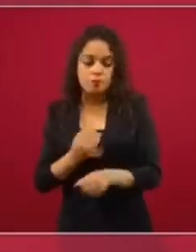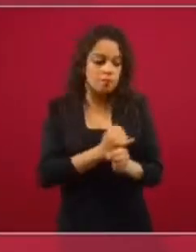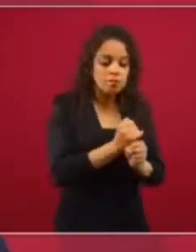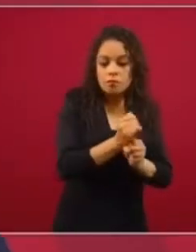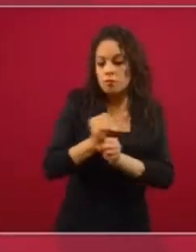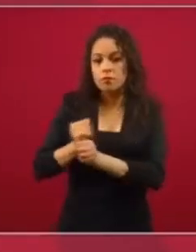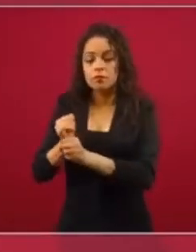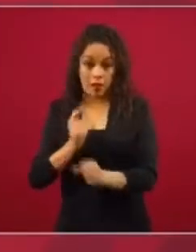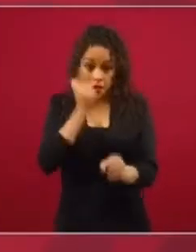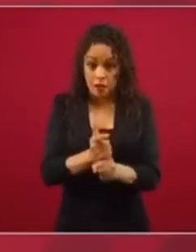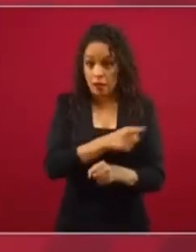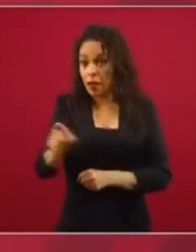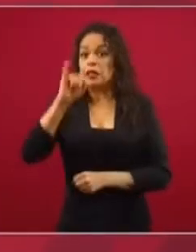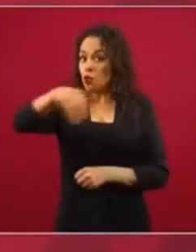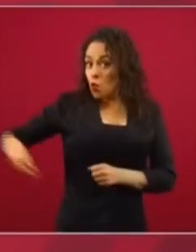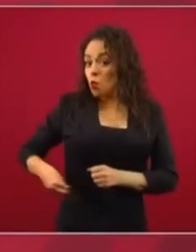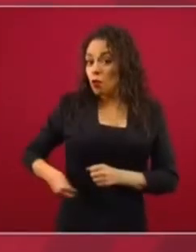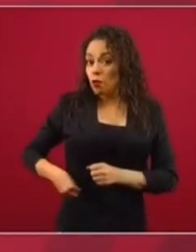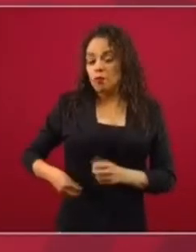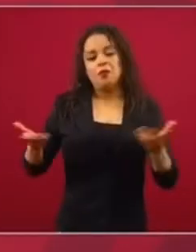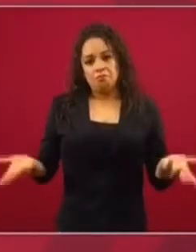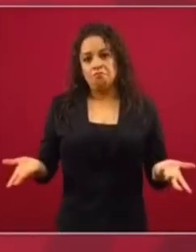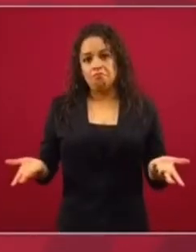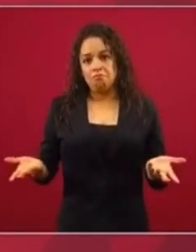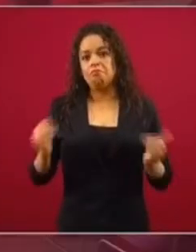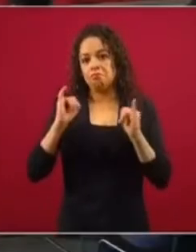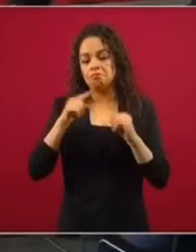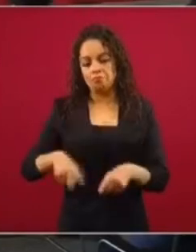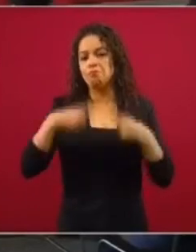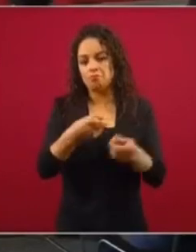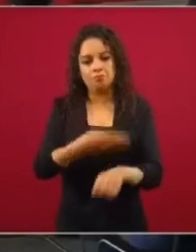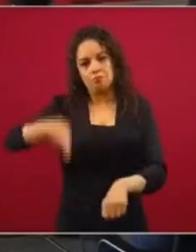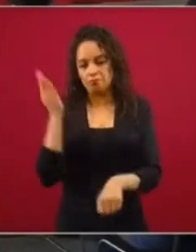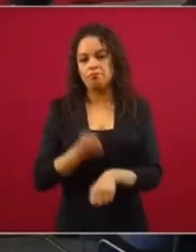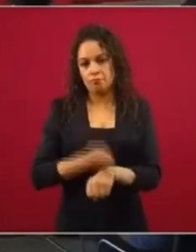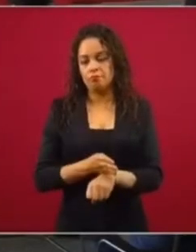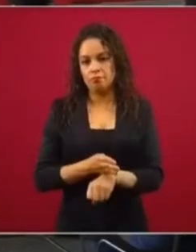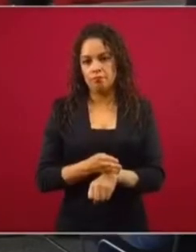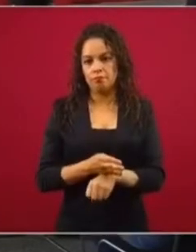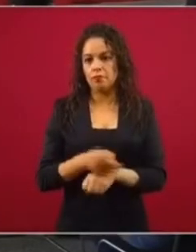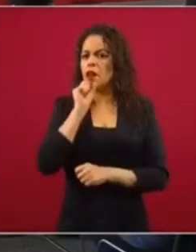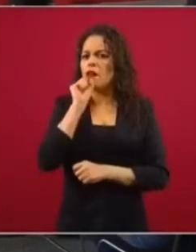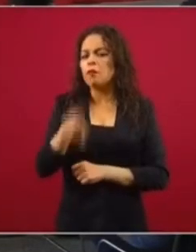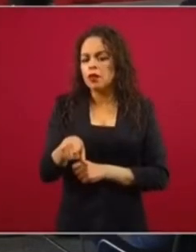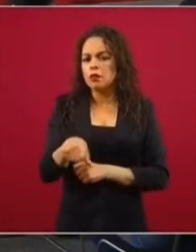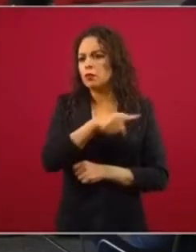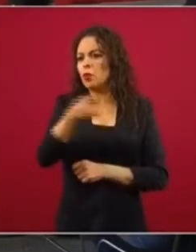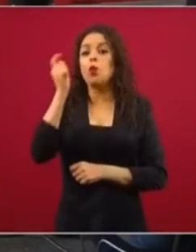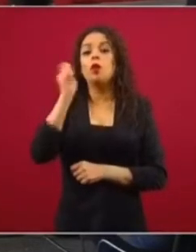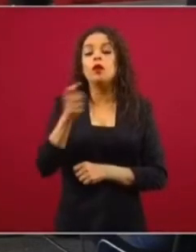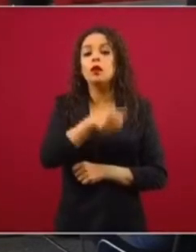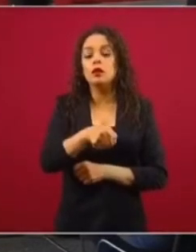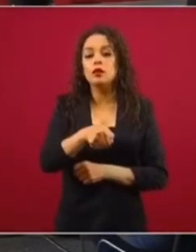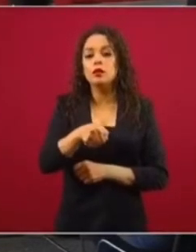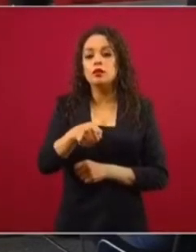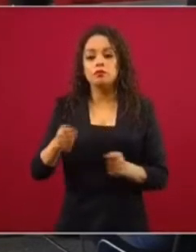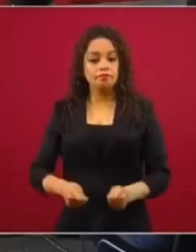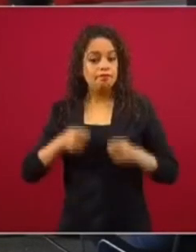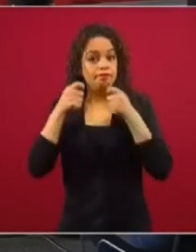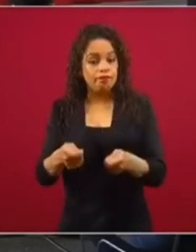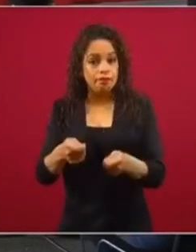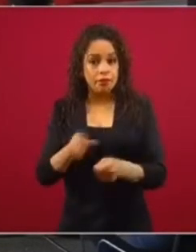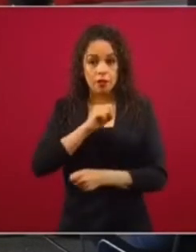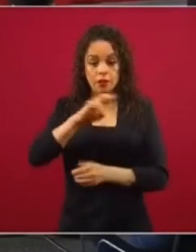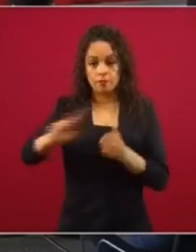resulta responsable esta persona, tiene que ser sancionado. Igual el funcionario que entregó este